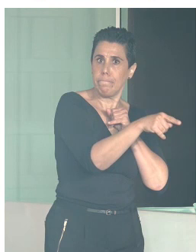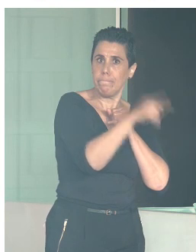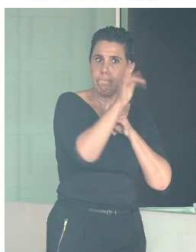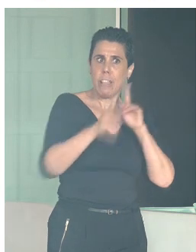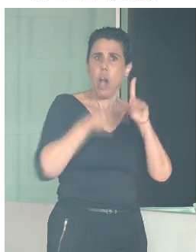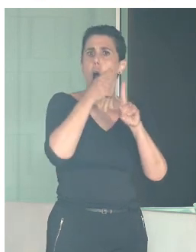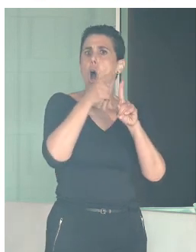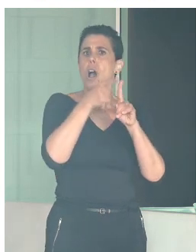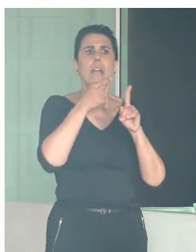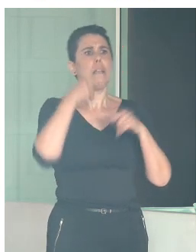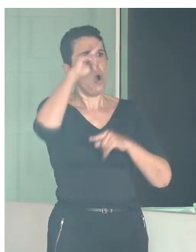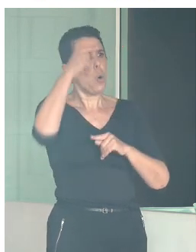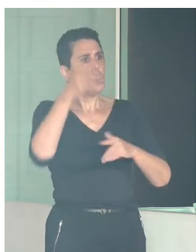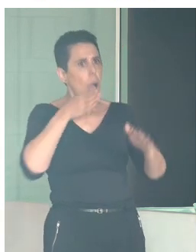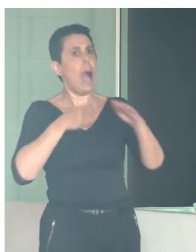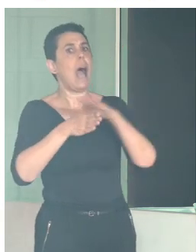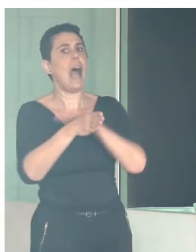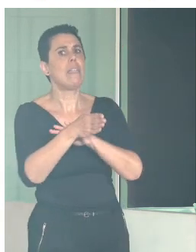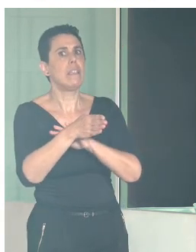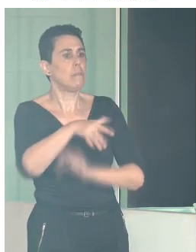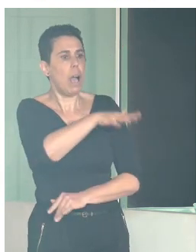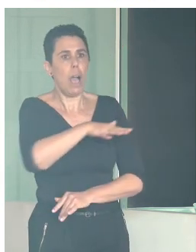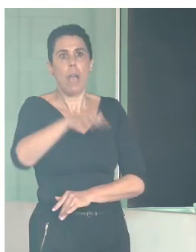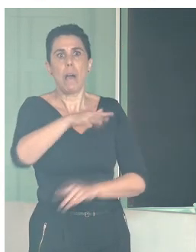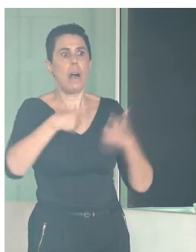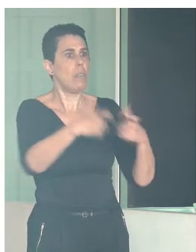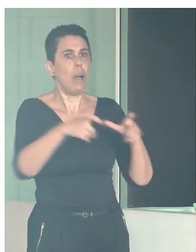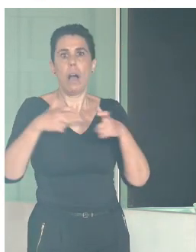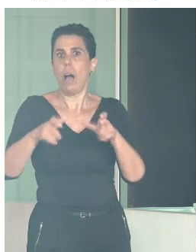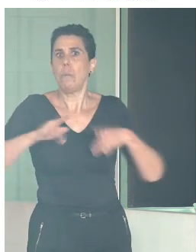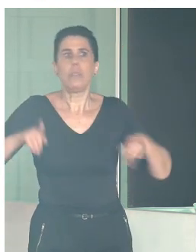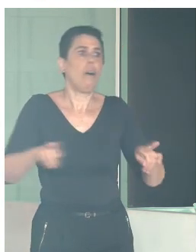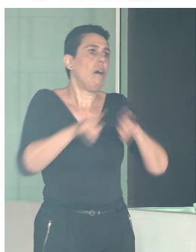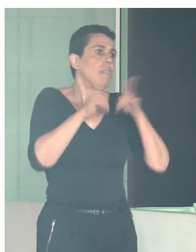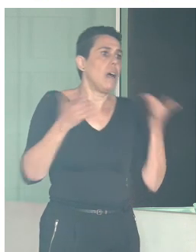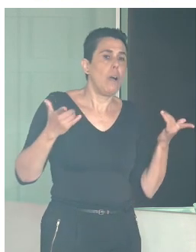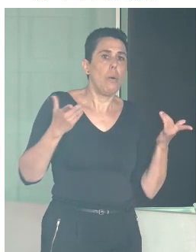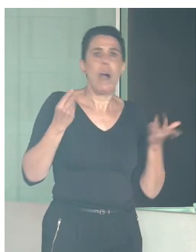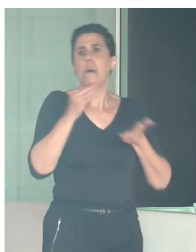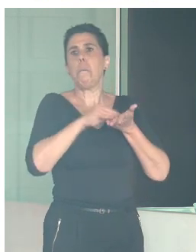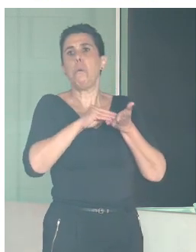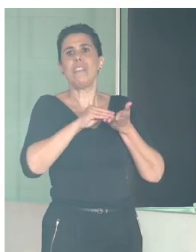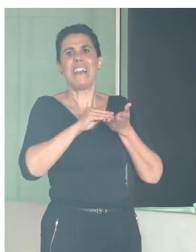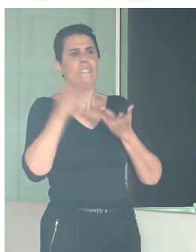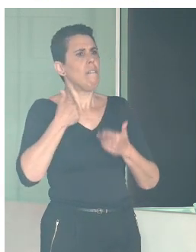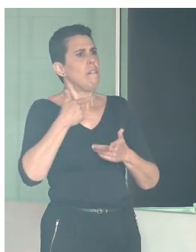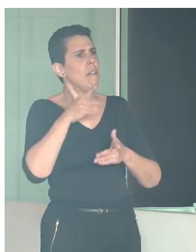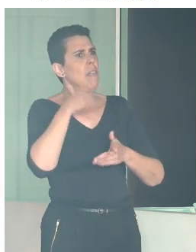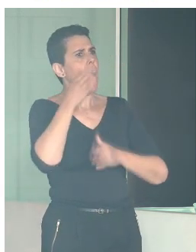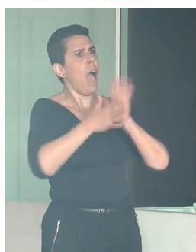la cultura en todo su espacio, no solo que muchas veces planteamos el tema de la movilidad, sino también